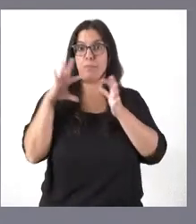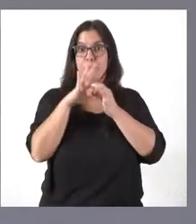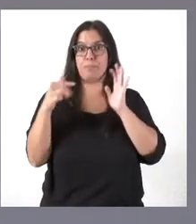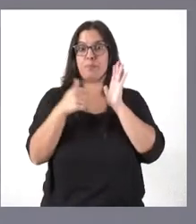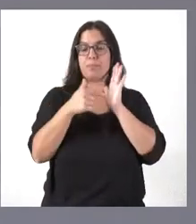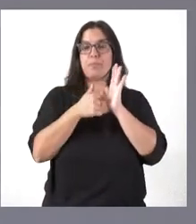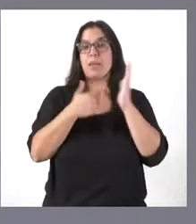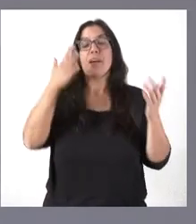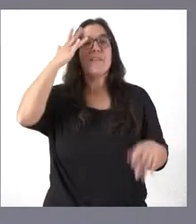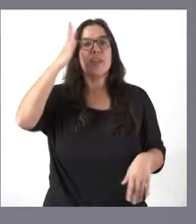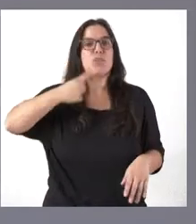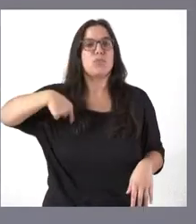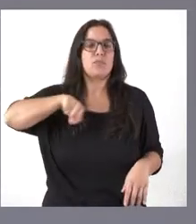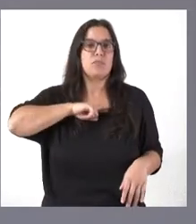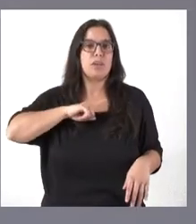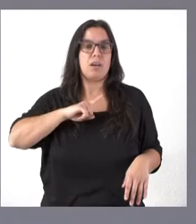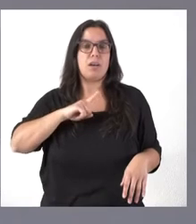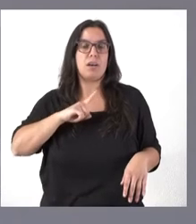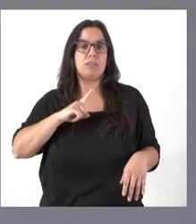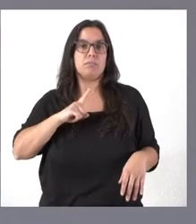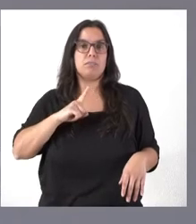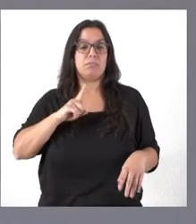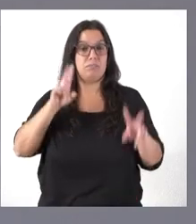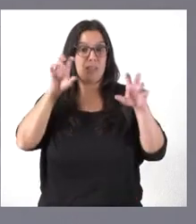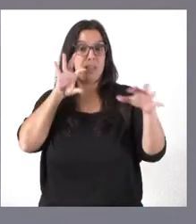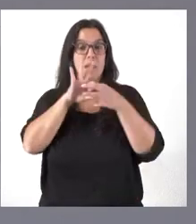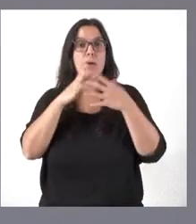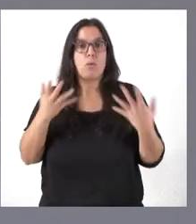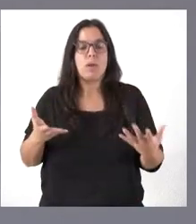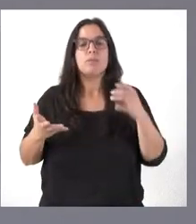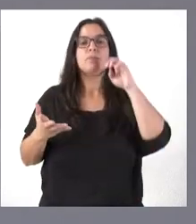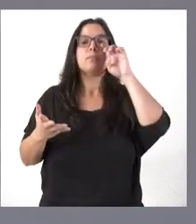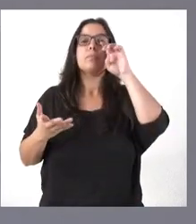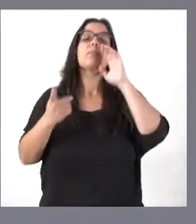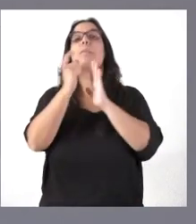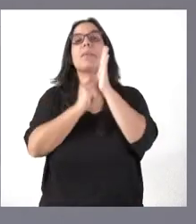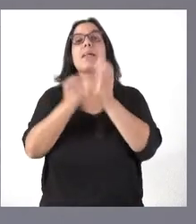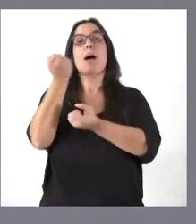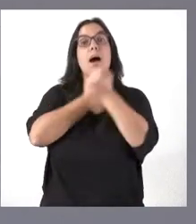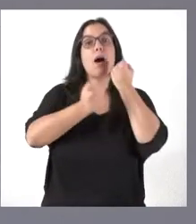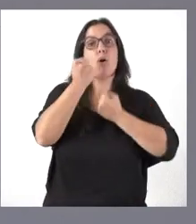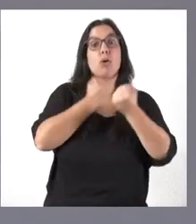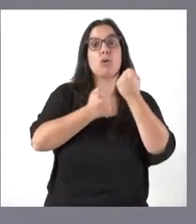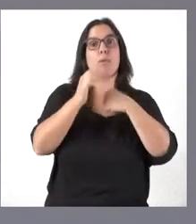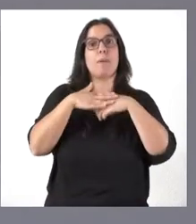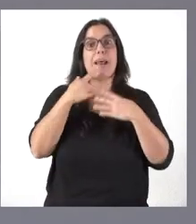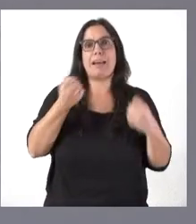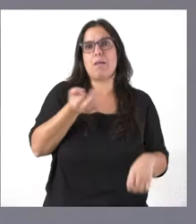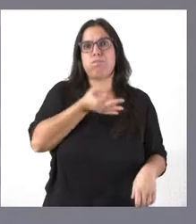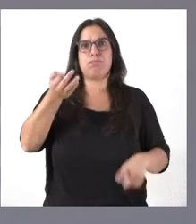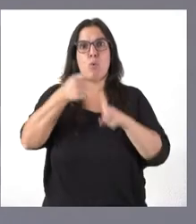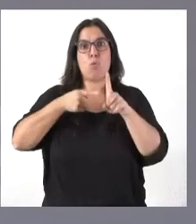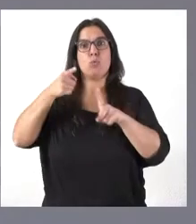que la filosofía básica que sostiene nuestra posición en relación con este asunto es que las medidas de ahorro y eficiencia energética tienen que ser